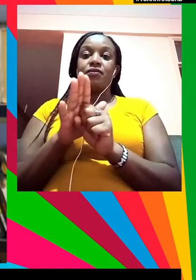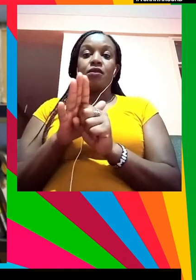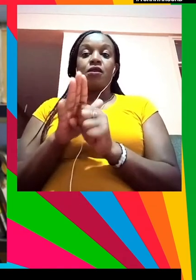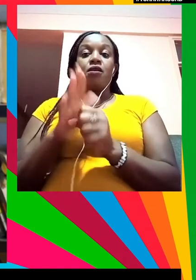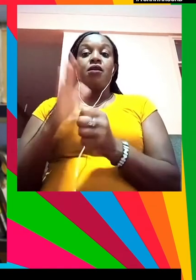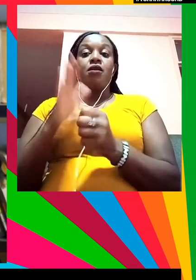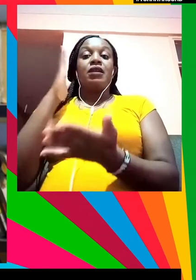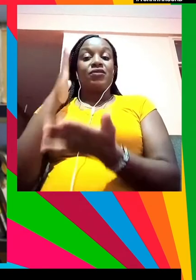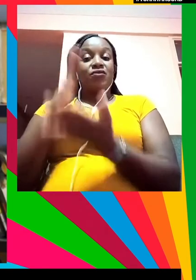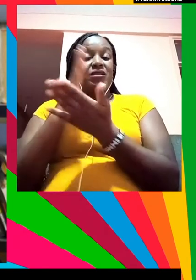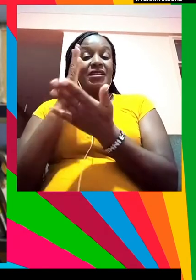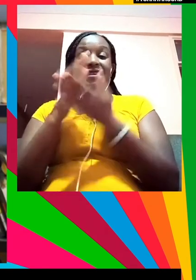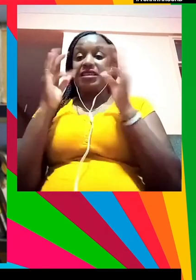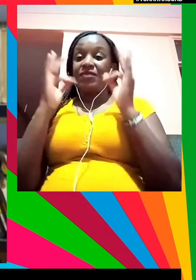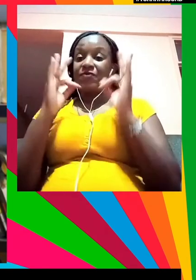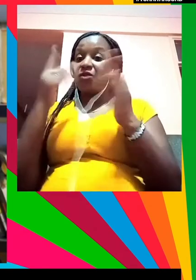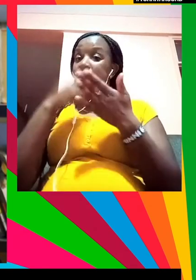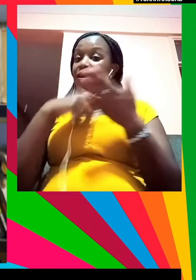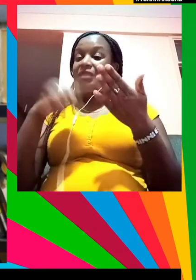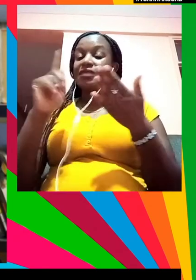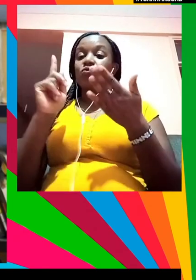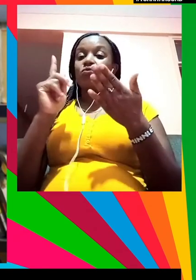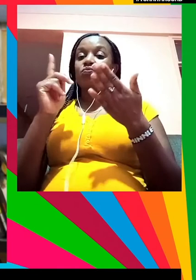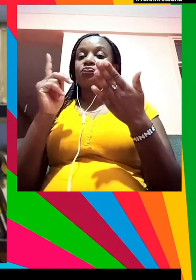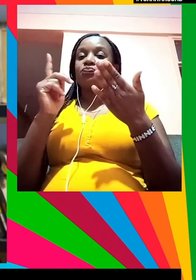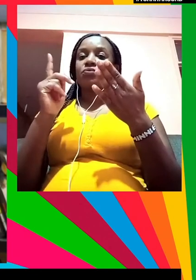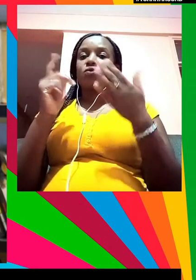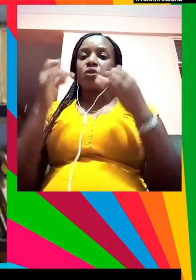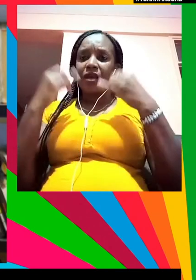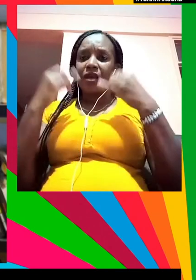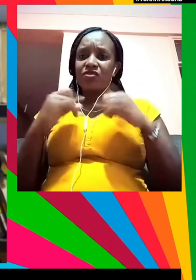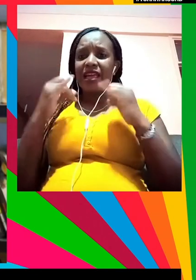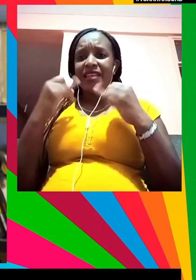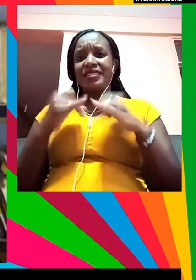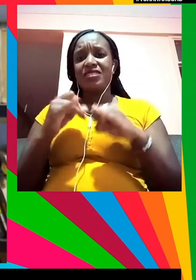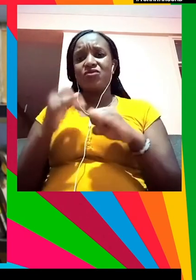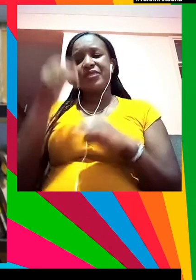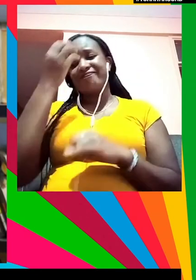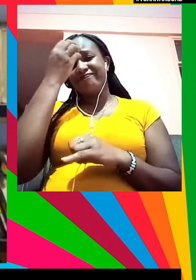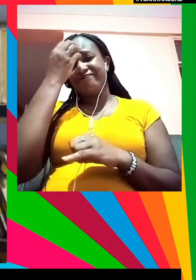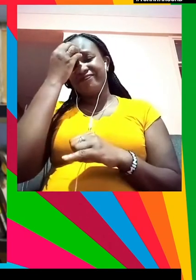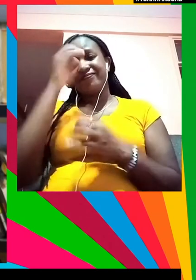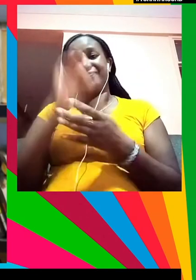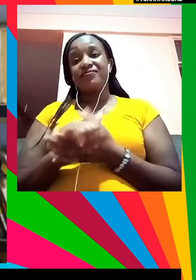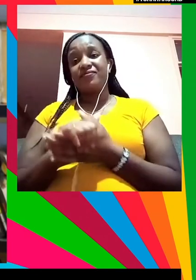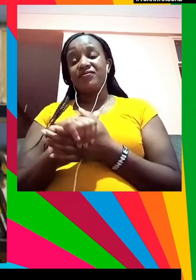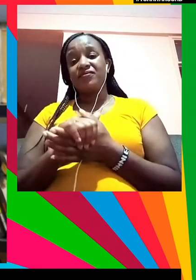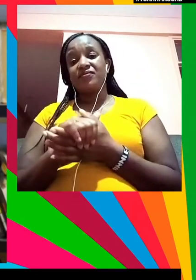Es como si estuviésemos anclados en un presente oscuro